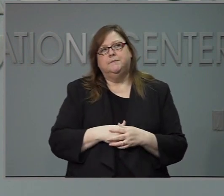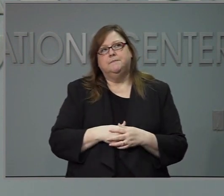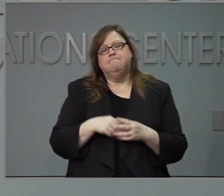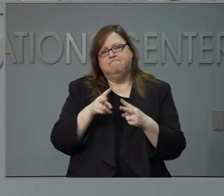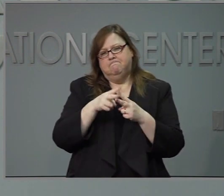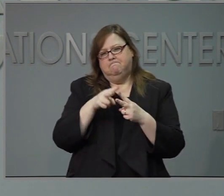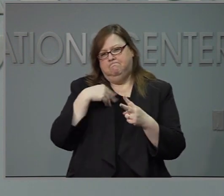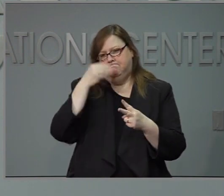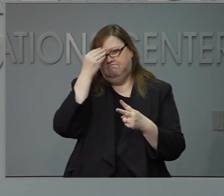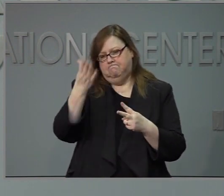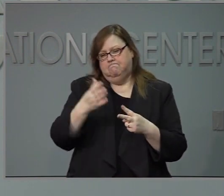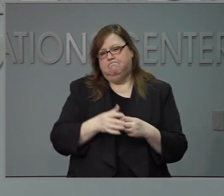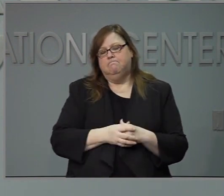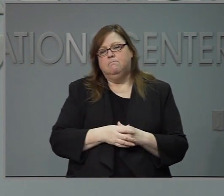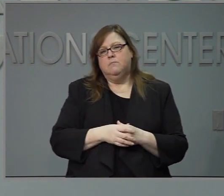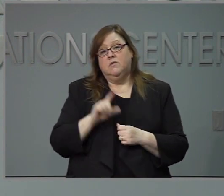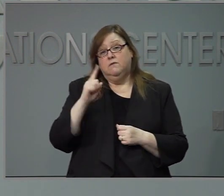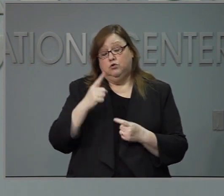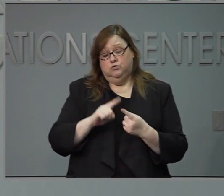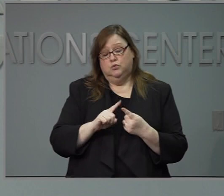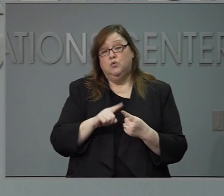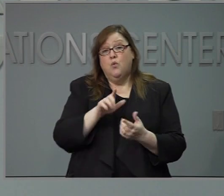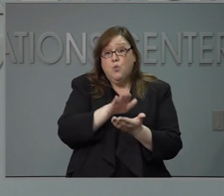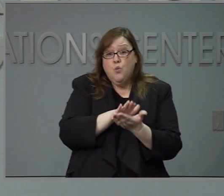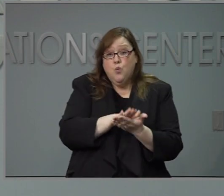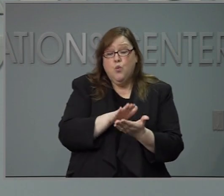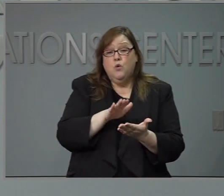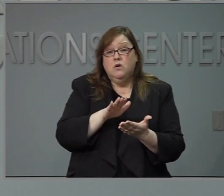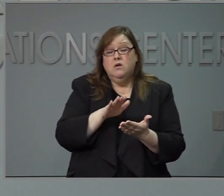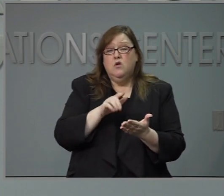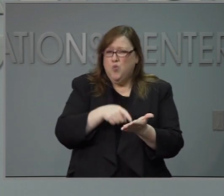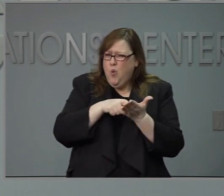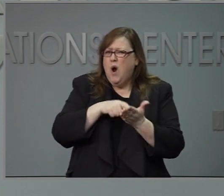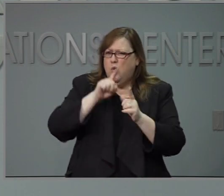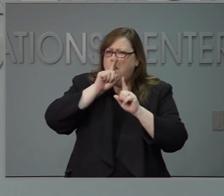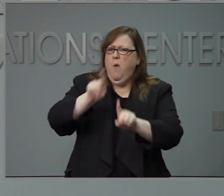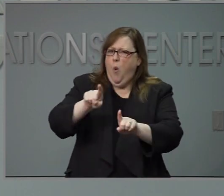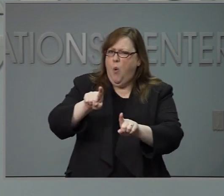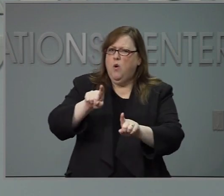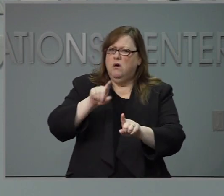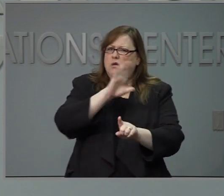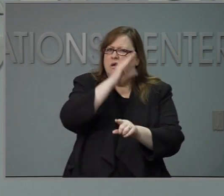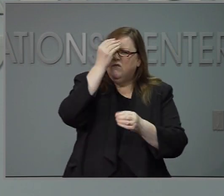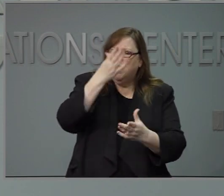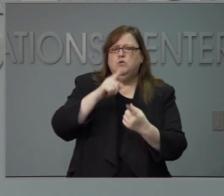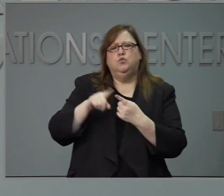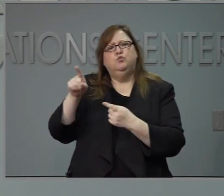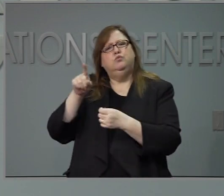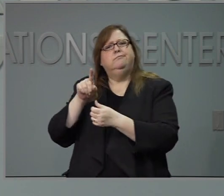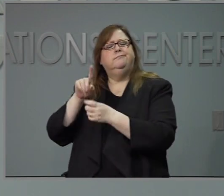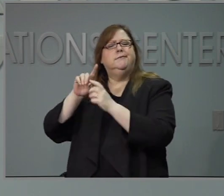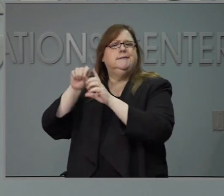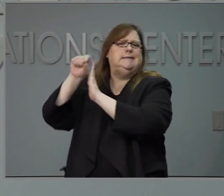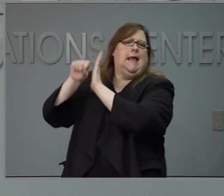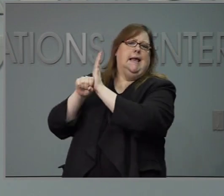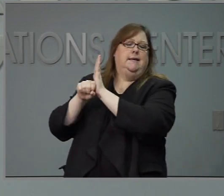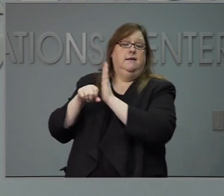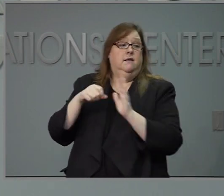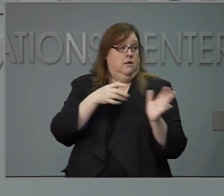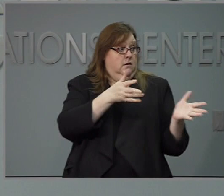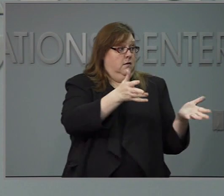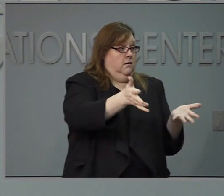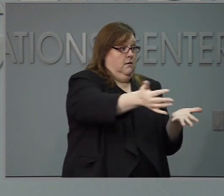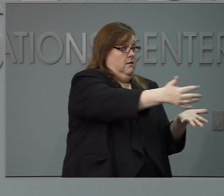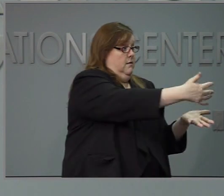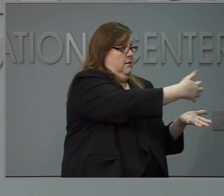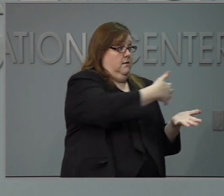les requiere que departa me que reporten departamentos. Locales de salud y ante nosotros para y todo está